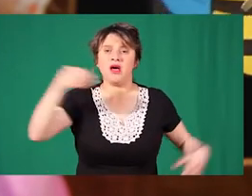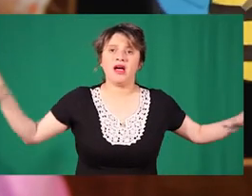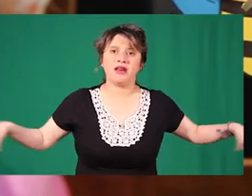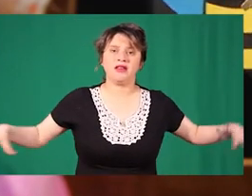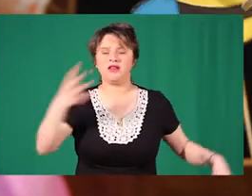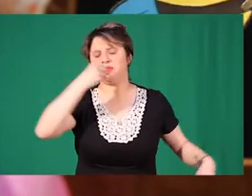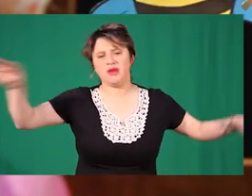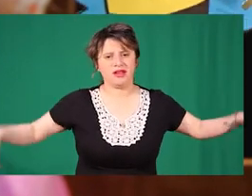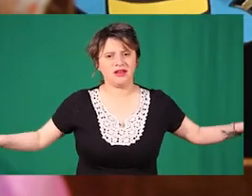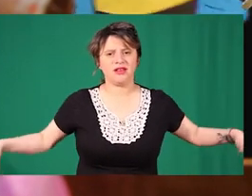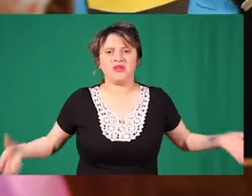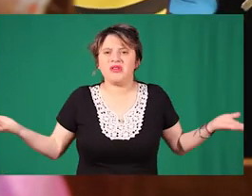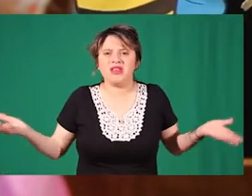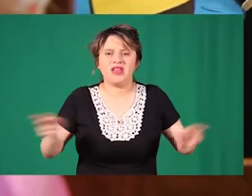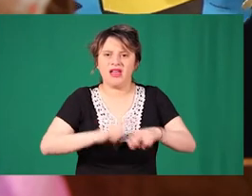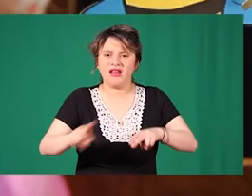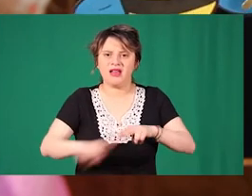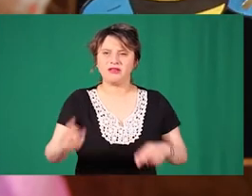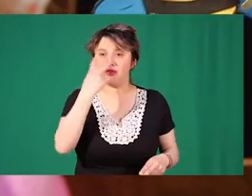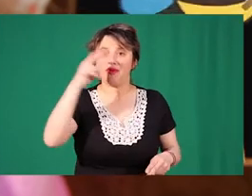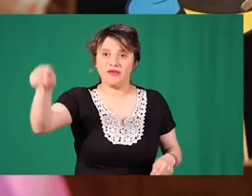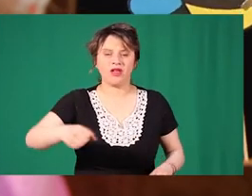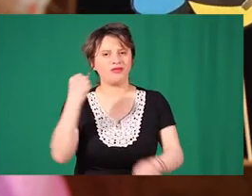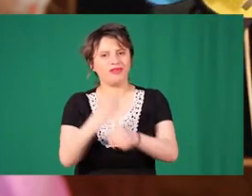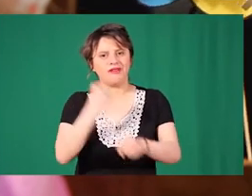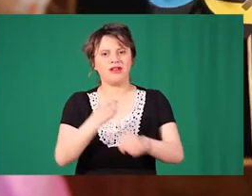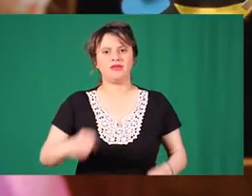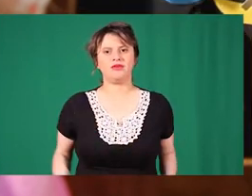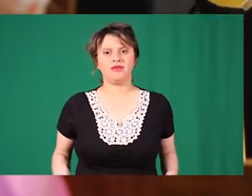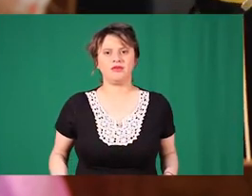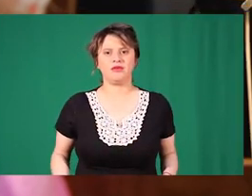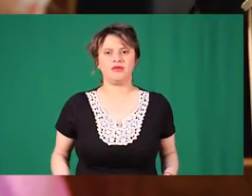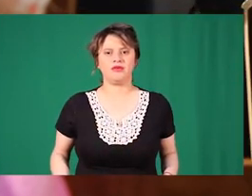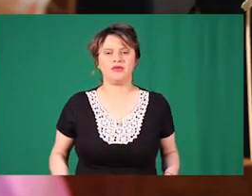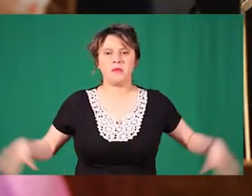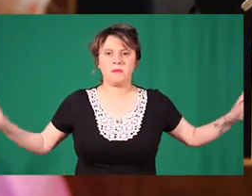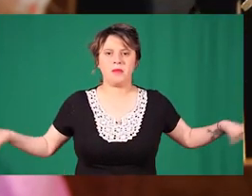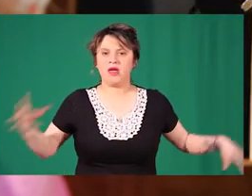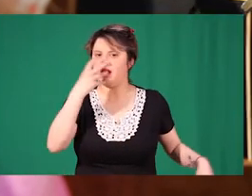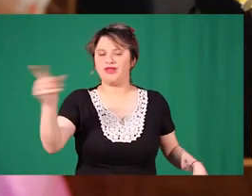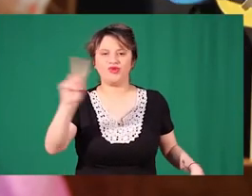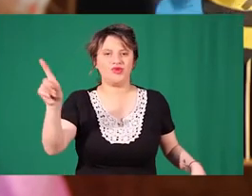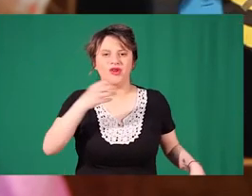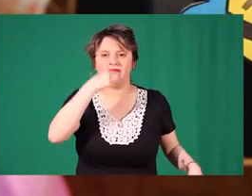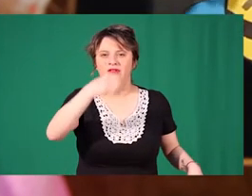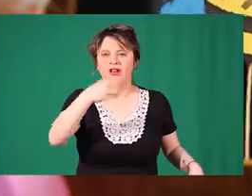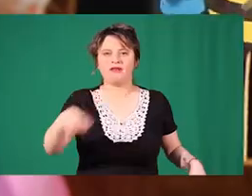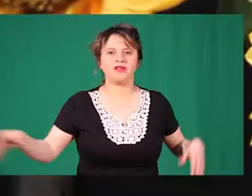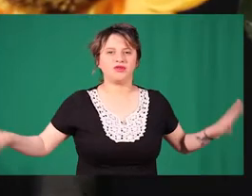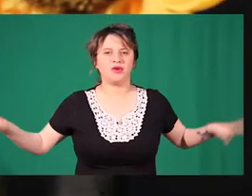¡Pajarito! ¡Pajarito! ¿Qué haces? ¿No ves que estoy trabajando? El pajarito no hablaba